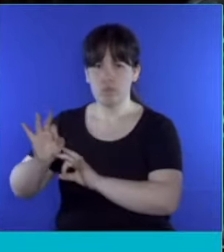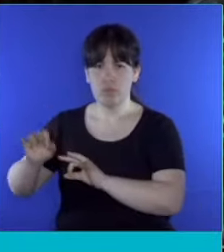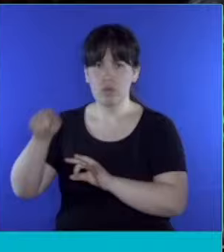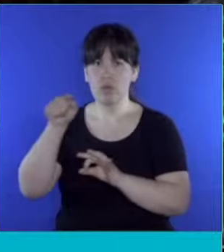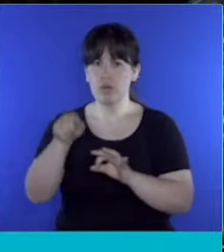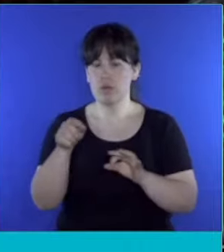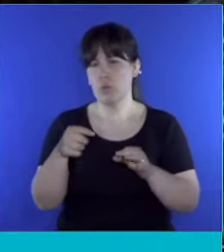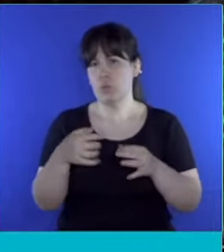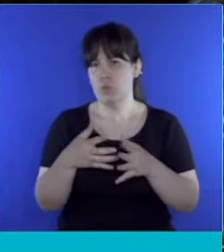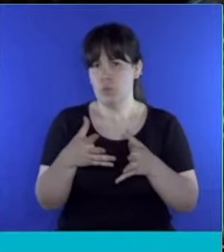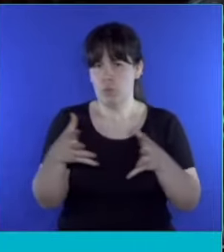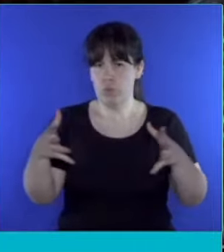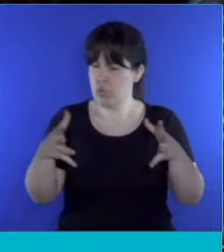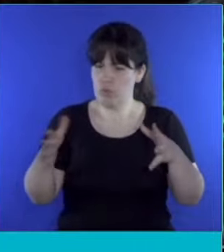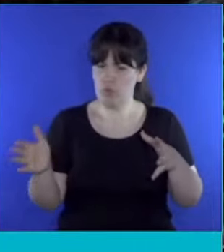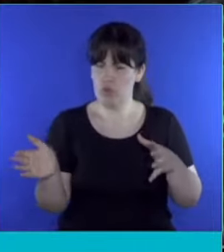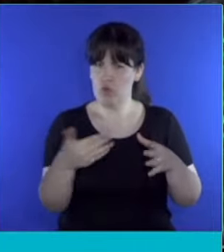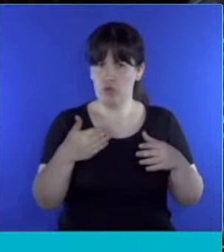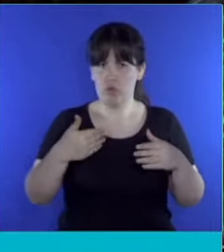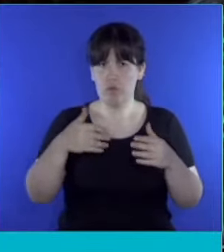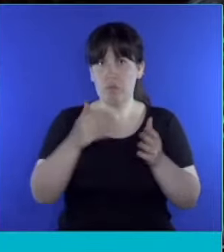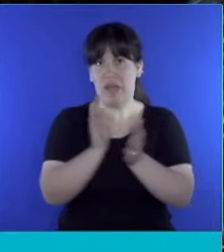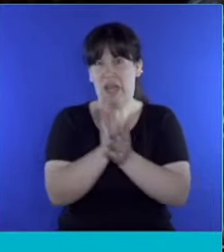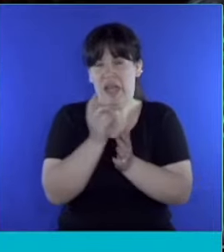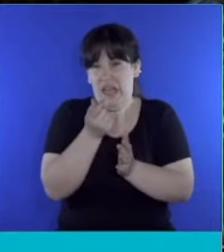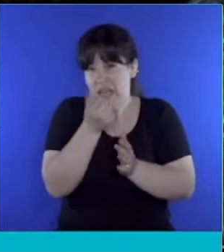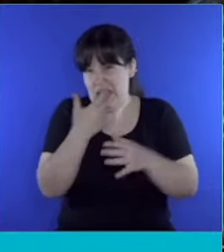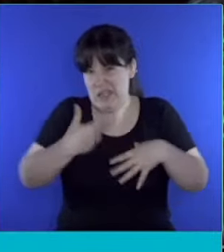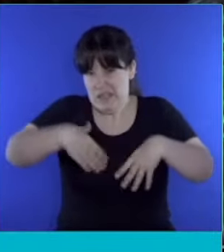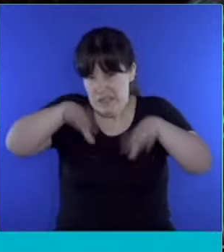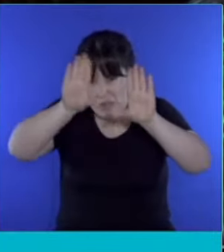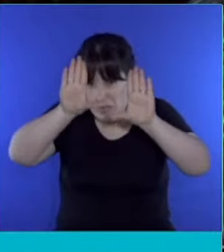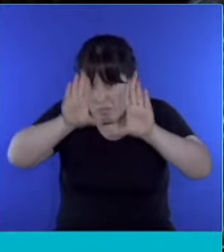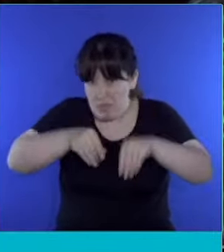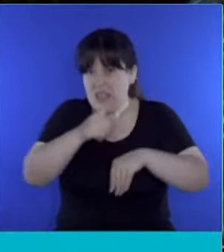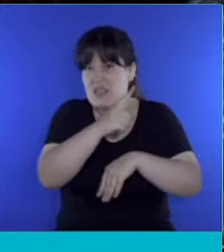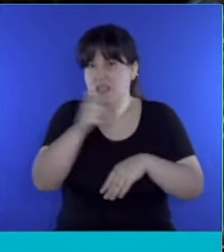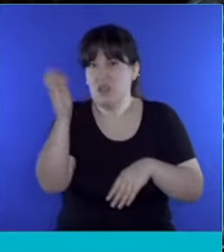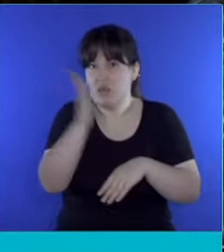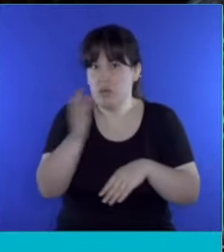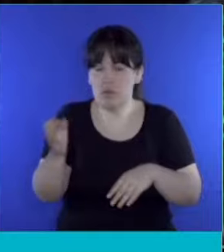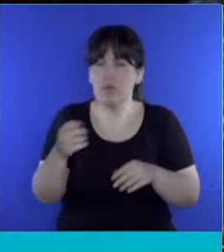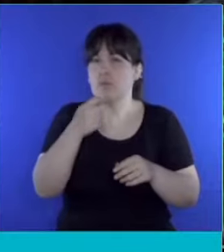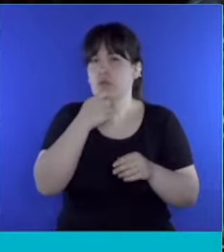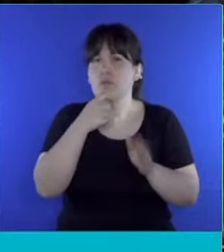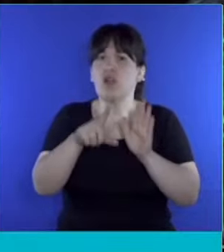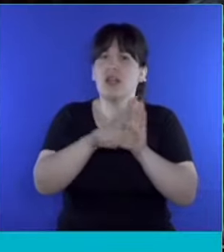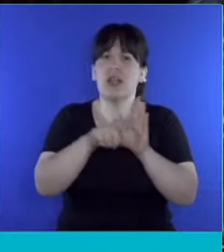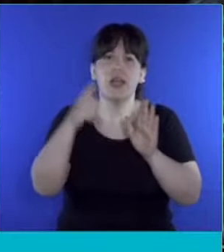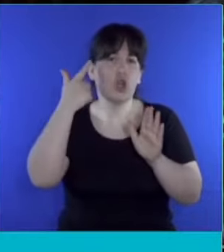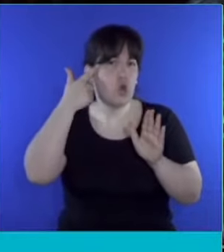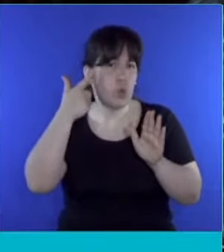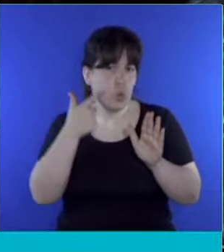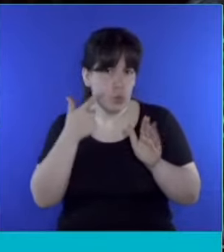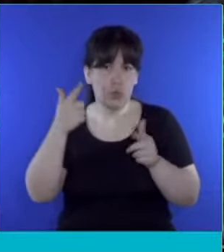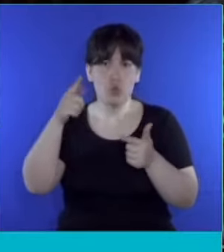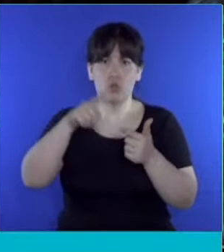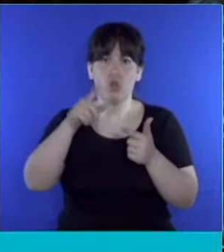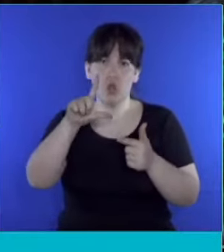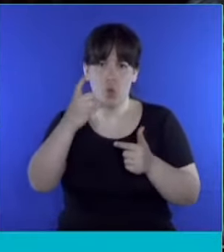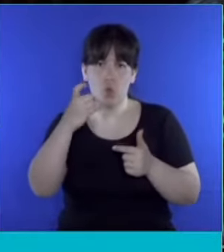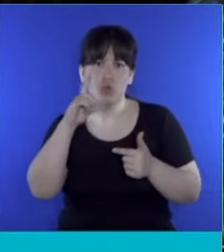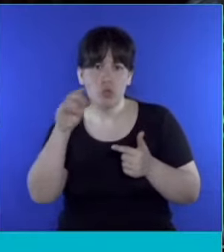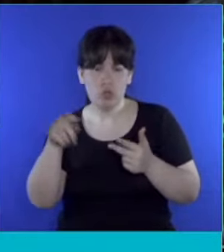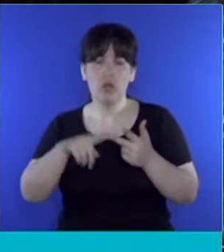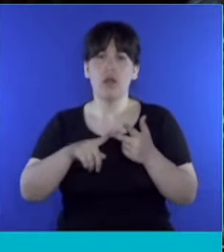un amplísimo consenso, por no decir unanimidad en algunos de esos casos, como la adhesión a la ley Lucio, el cupo laboral del 1